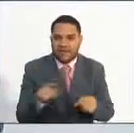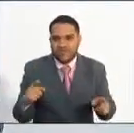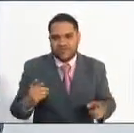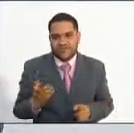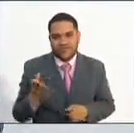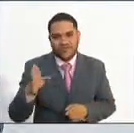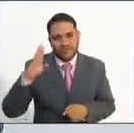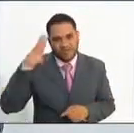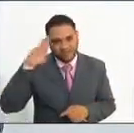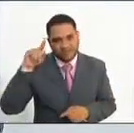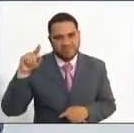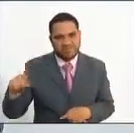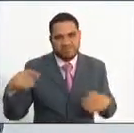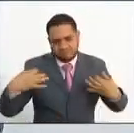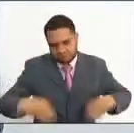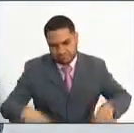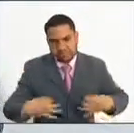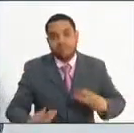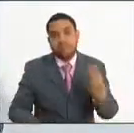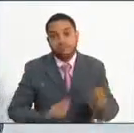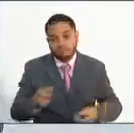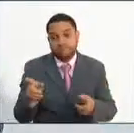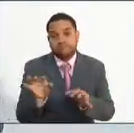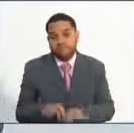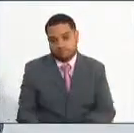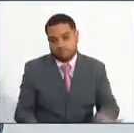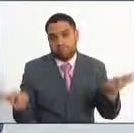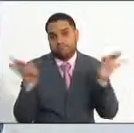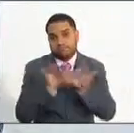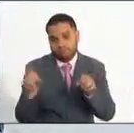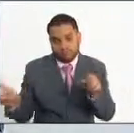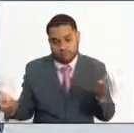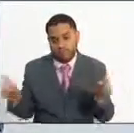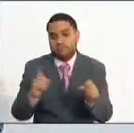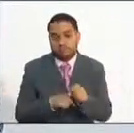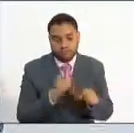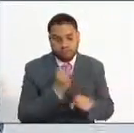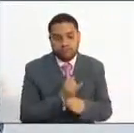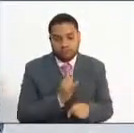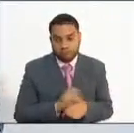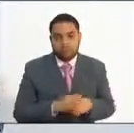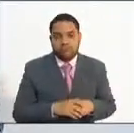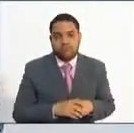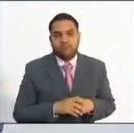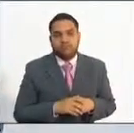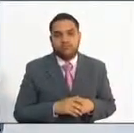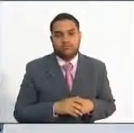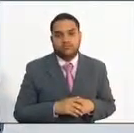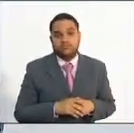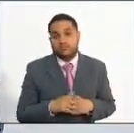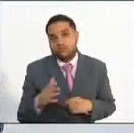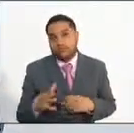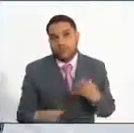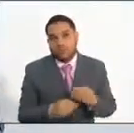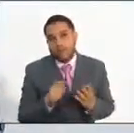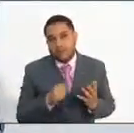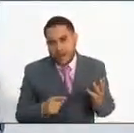individualmente son importantes para esta institución. Pues hay otras que de pronto más adelante podemos